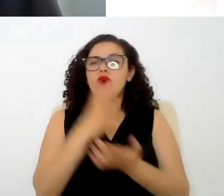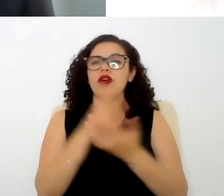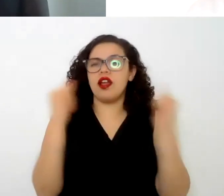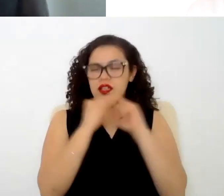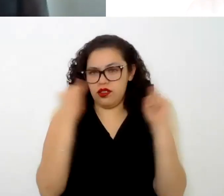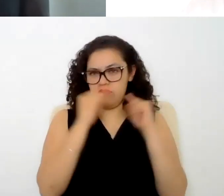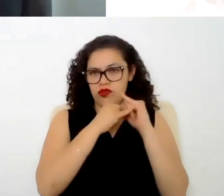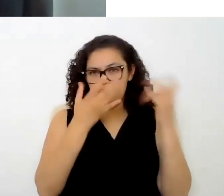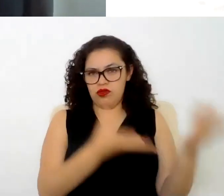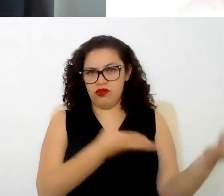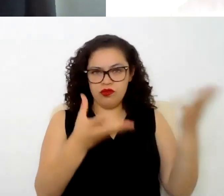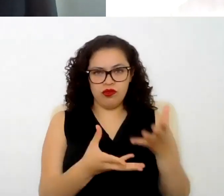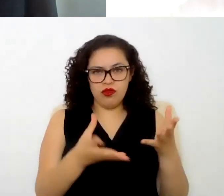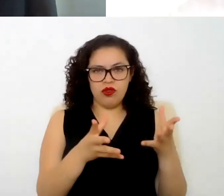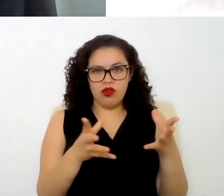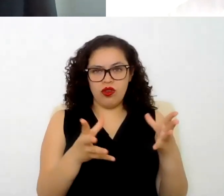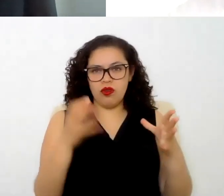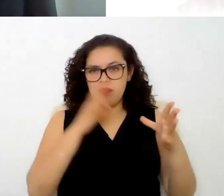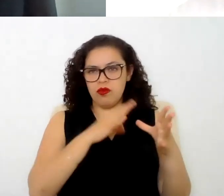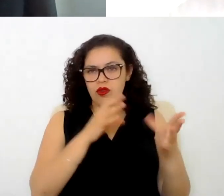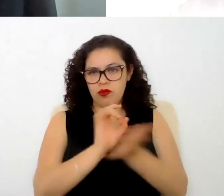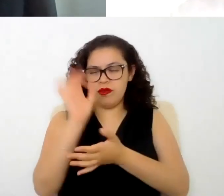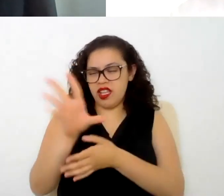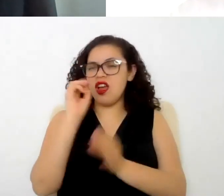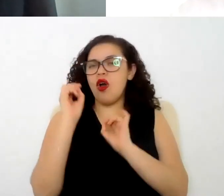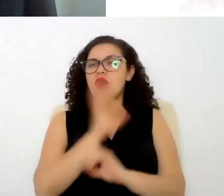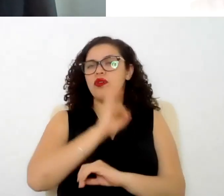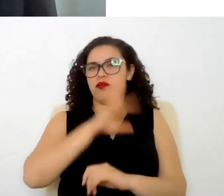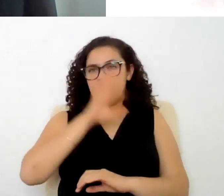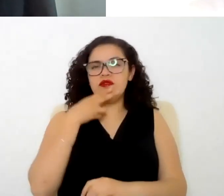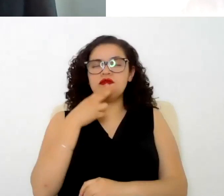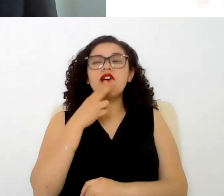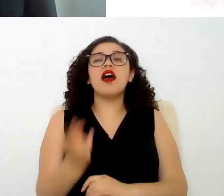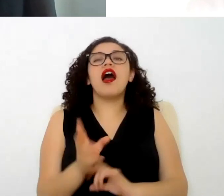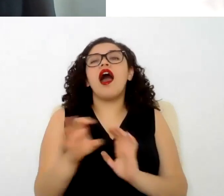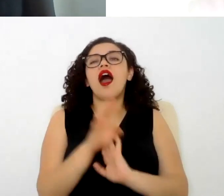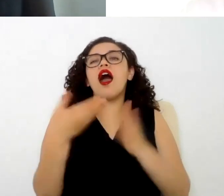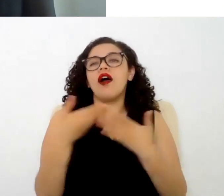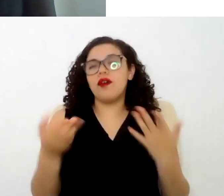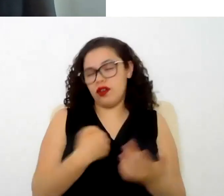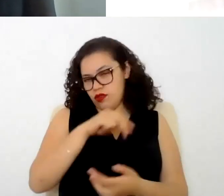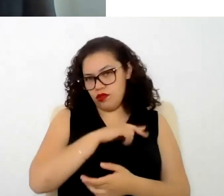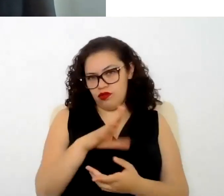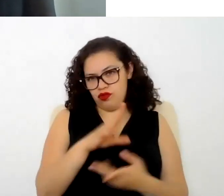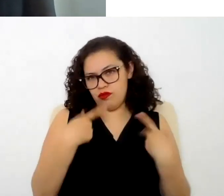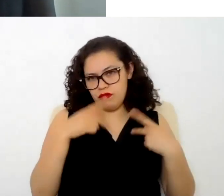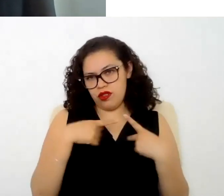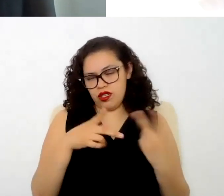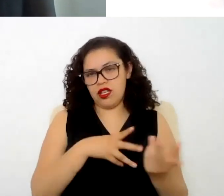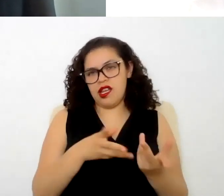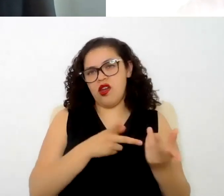lo lo manda o lo pone a disposición ahora si nosotros el cliente recibe o decide